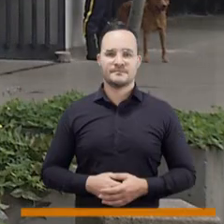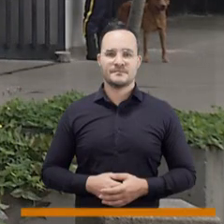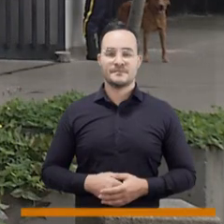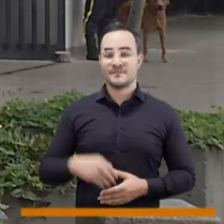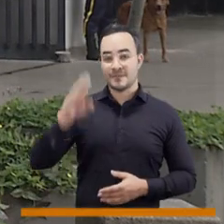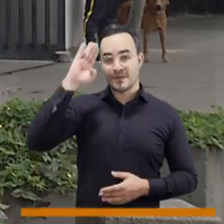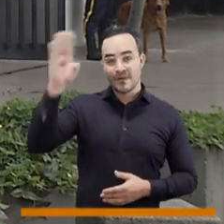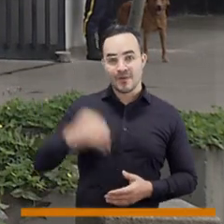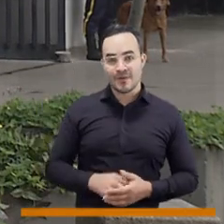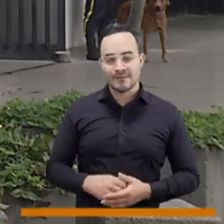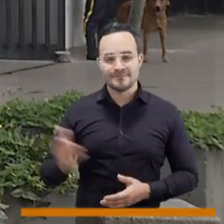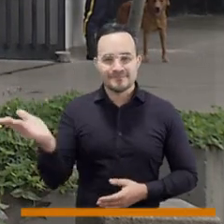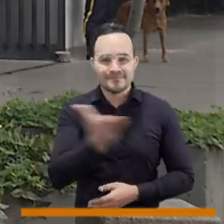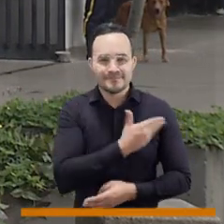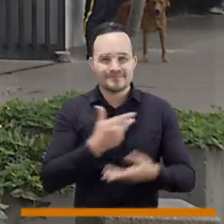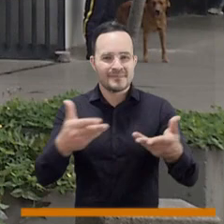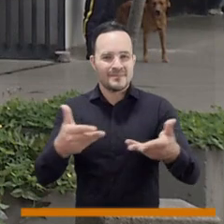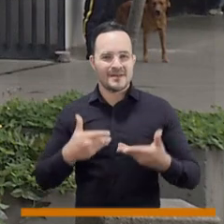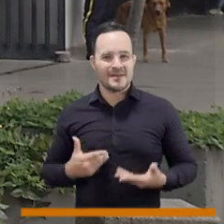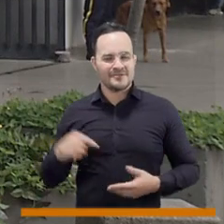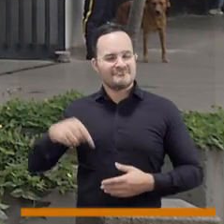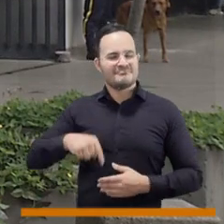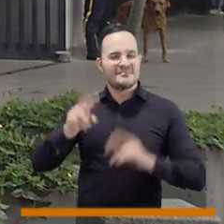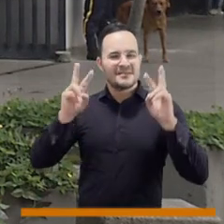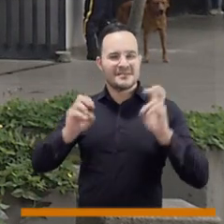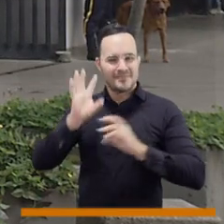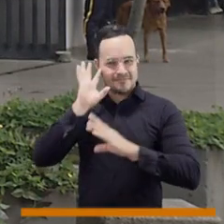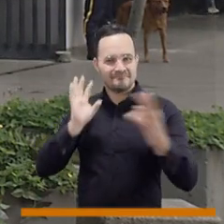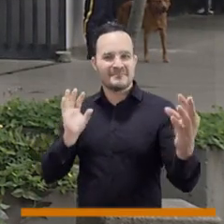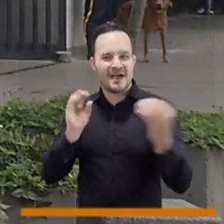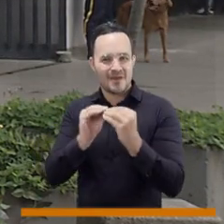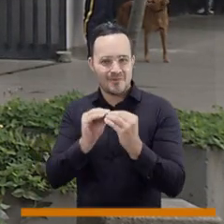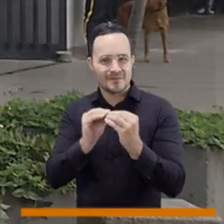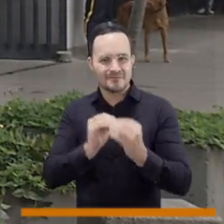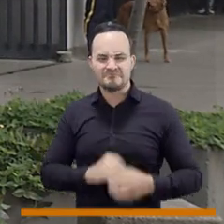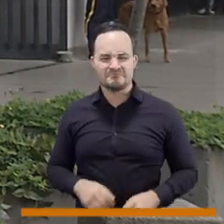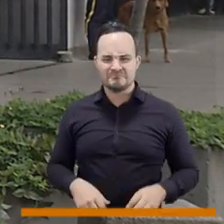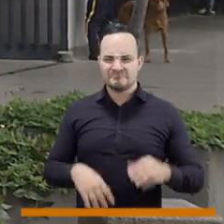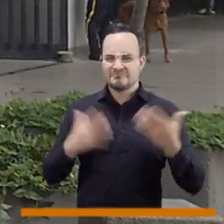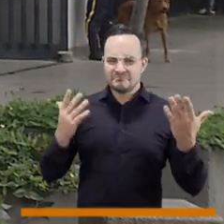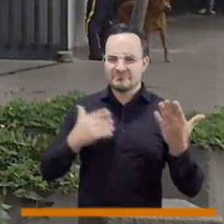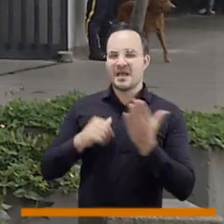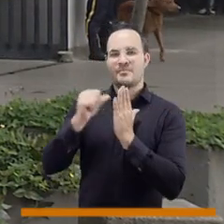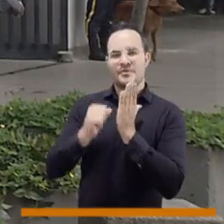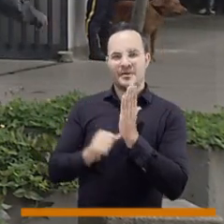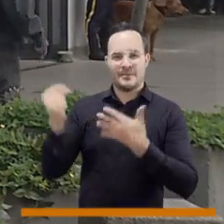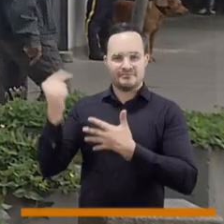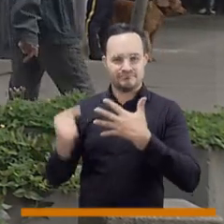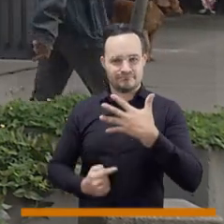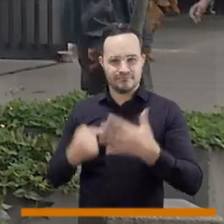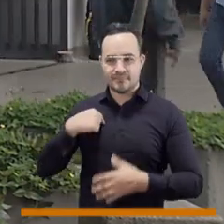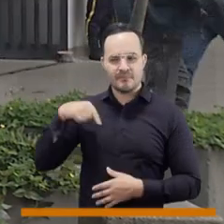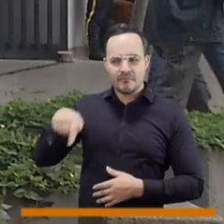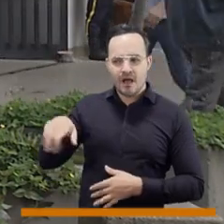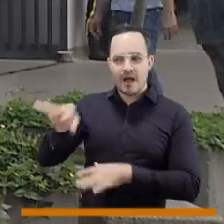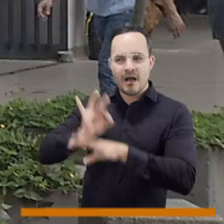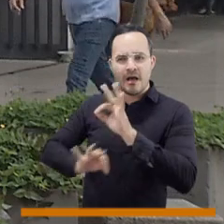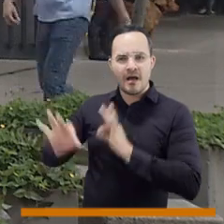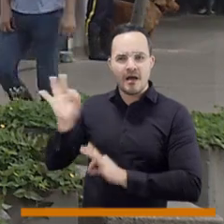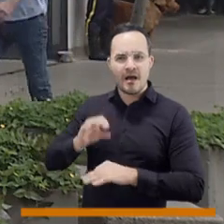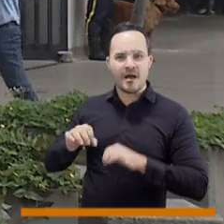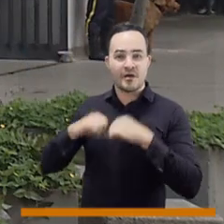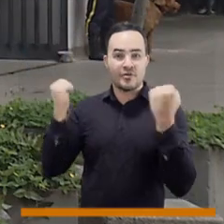Hola, bienvenidos a De Acuerdo, programa institucional con las noticias de lo que acontece en el recinto de